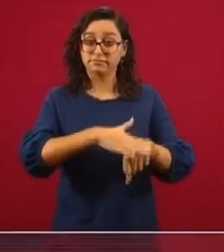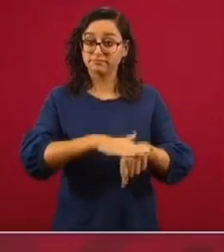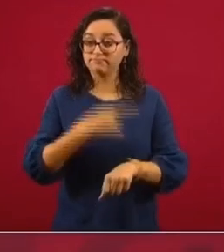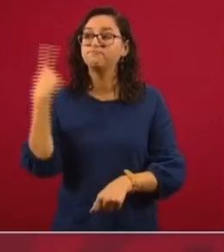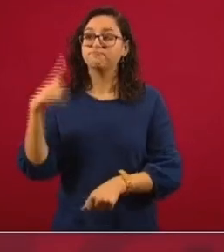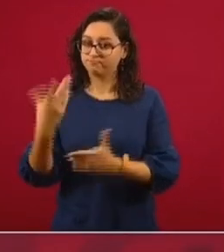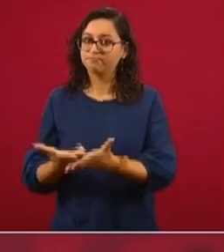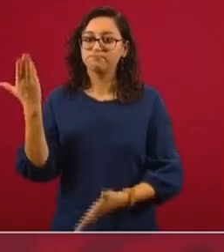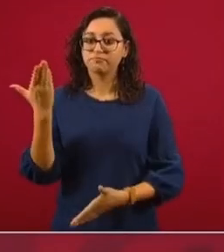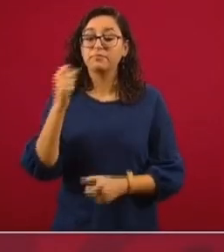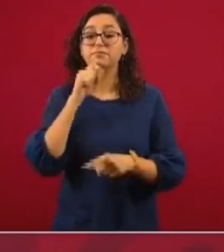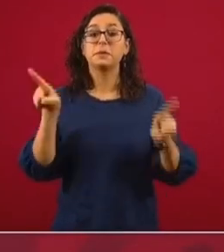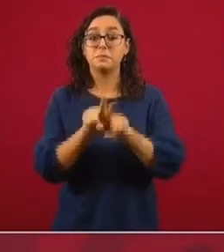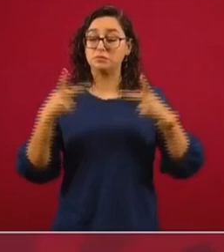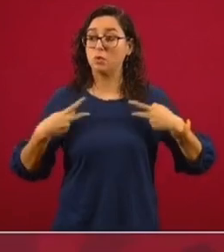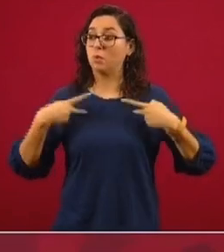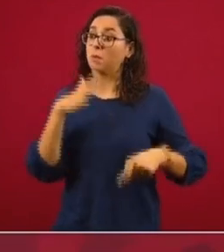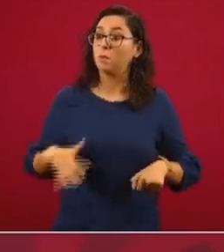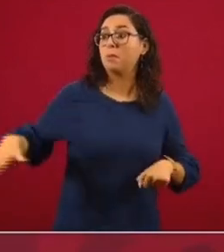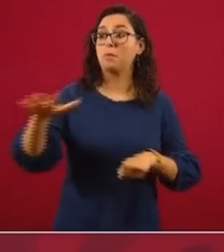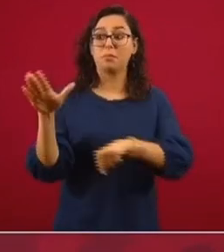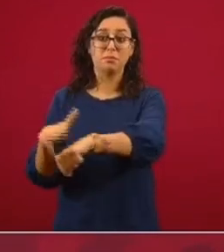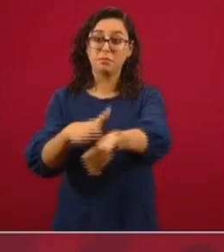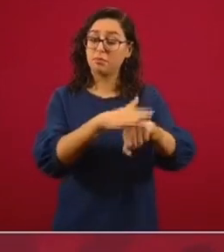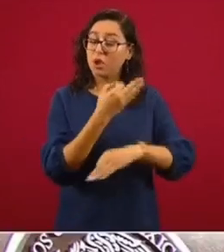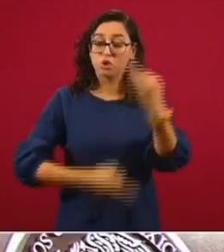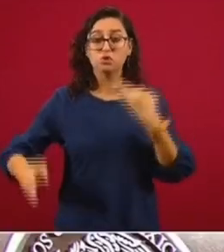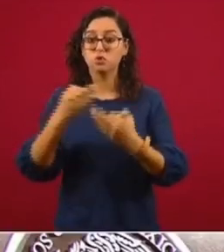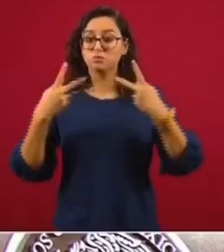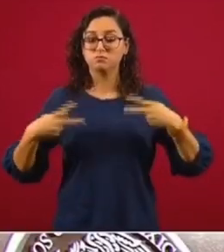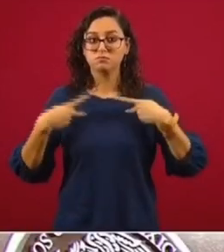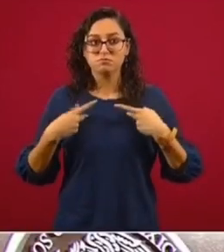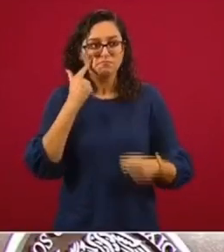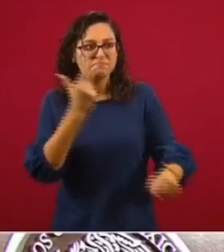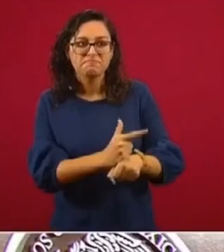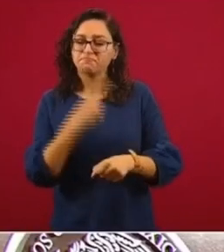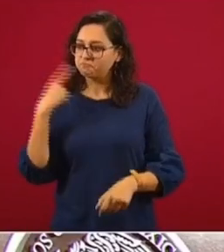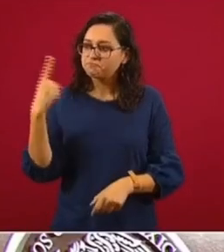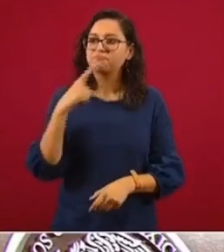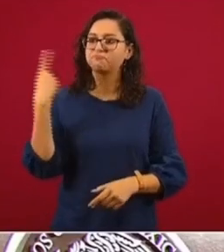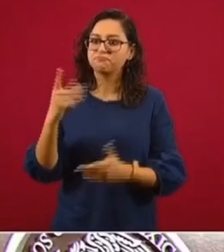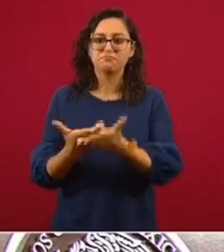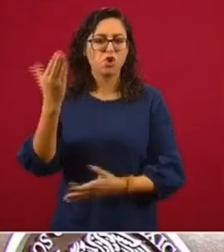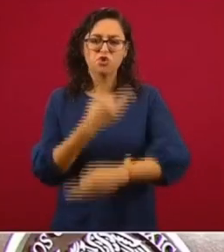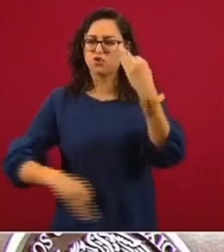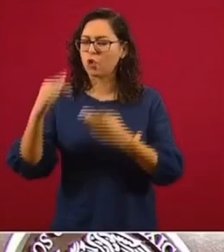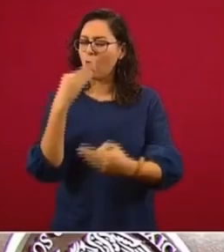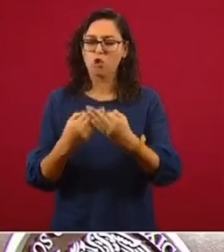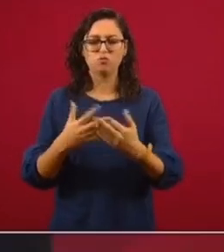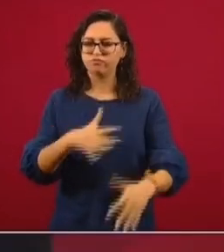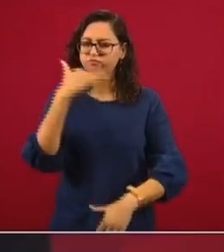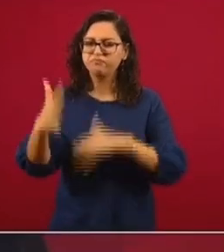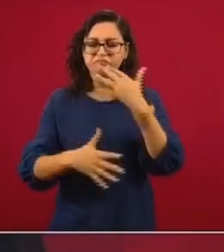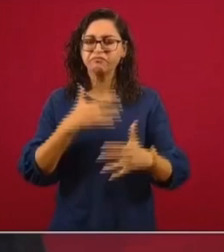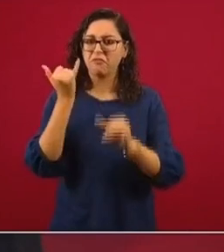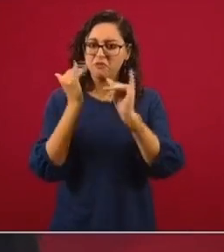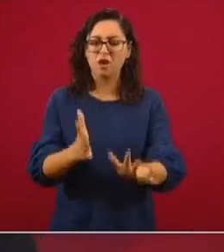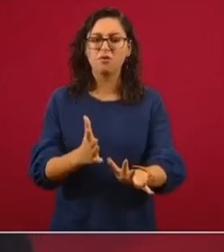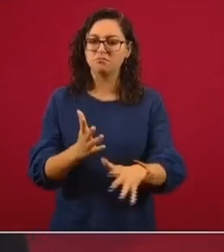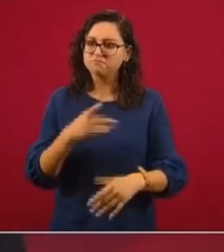aprovecho para llamar a todo el pueblo a que estemos denunciando todo esto que